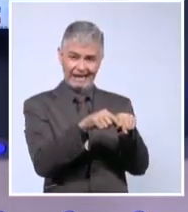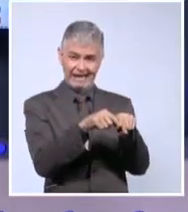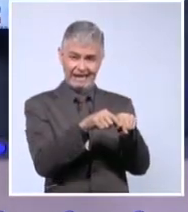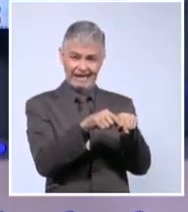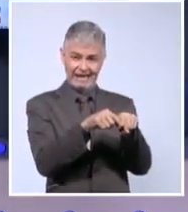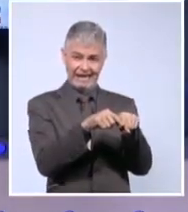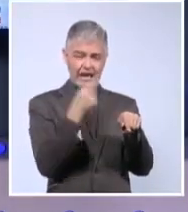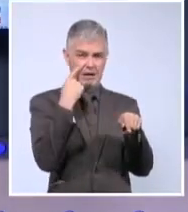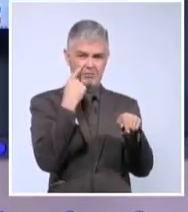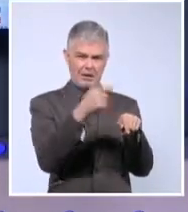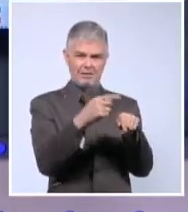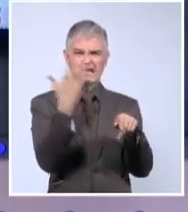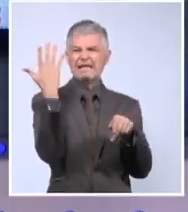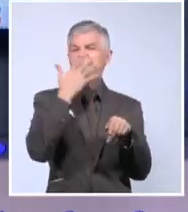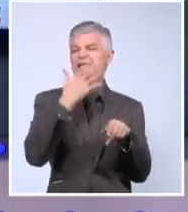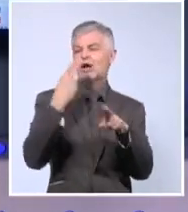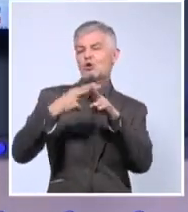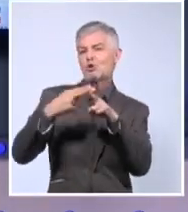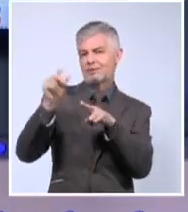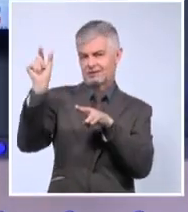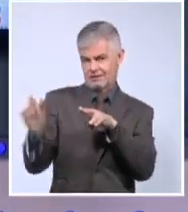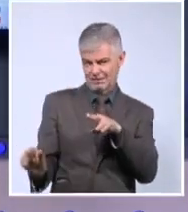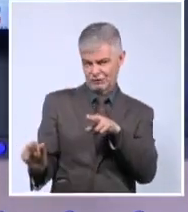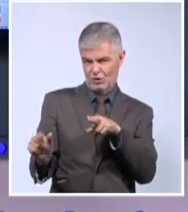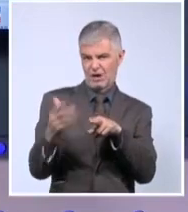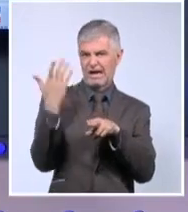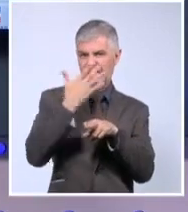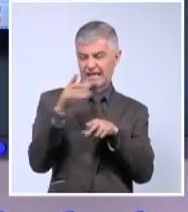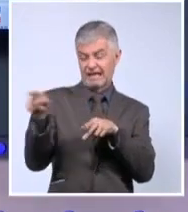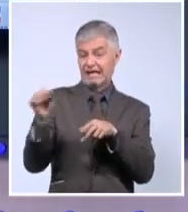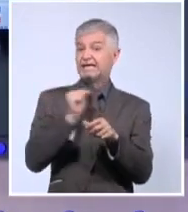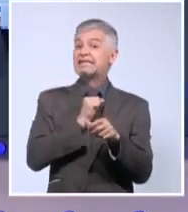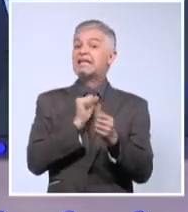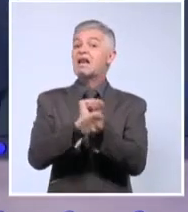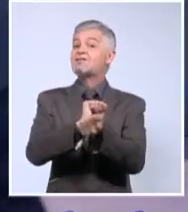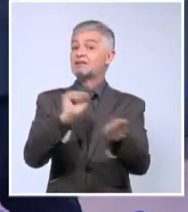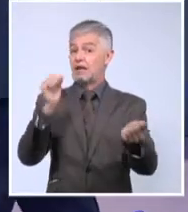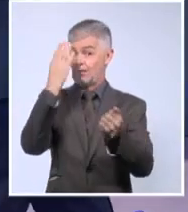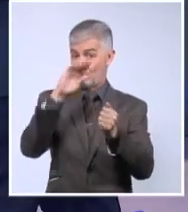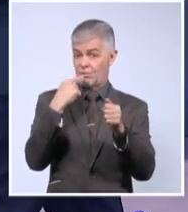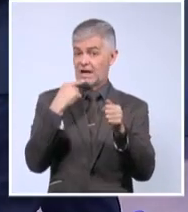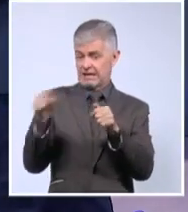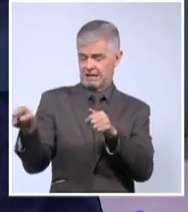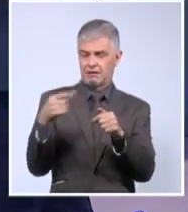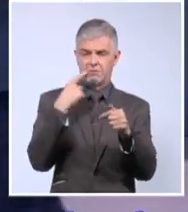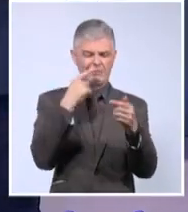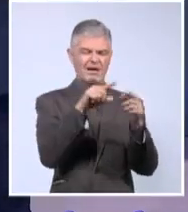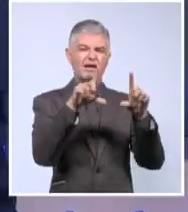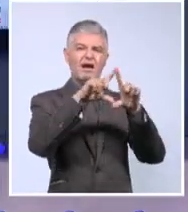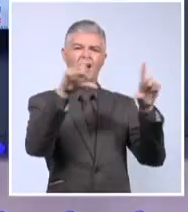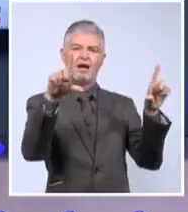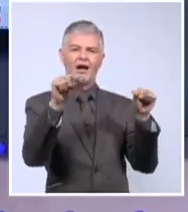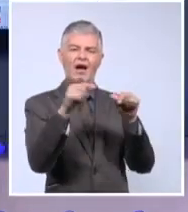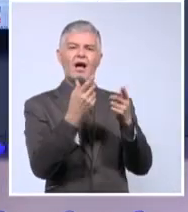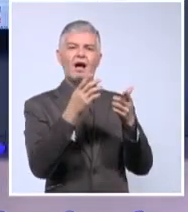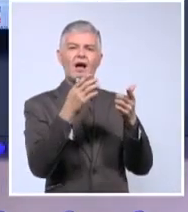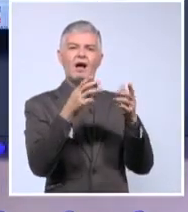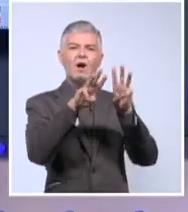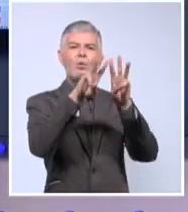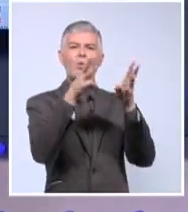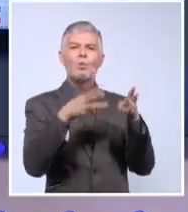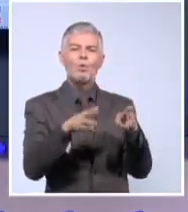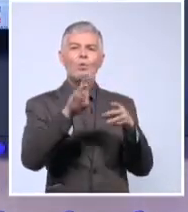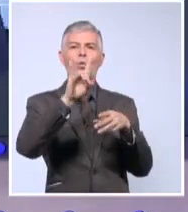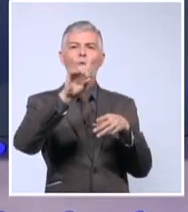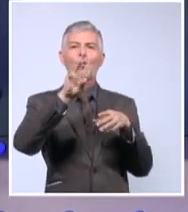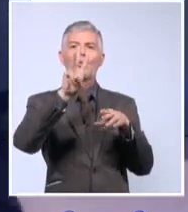escribe de este hombre. Repito, que el que quiere la libertad de Cuba no titubea en decir que lo admira. Vamos a ver qué dice Wikipedia. Aquí está el nombre de la